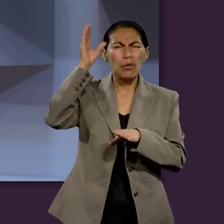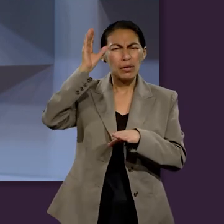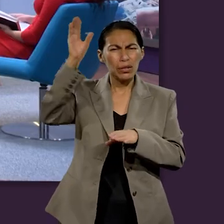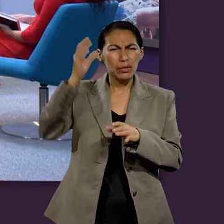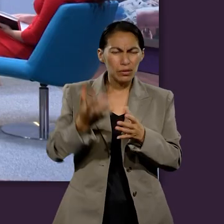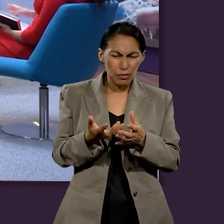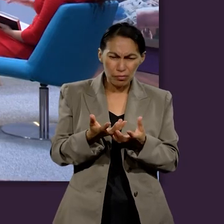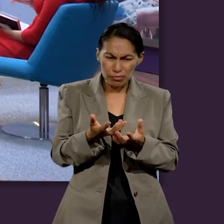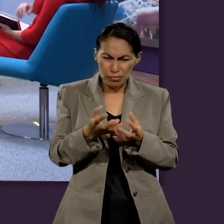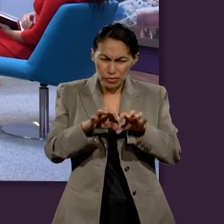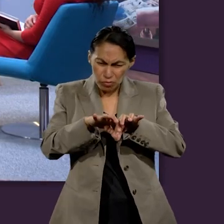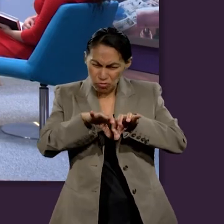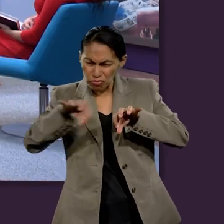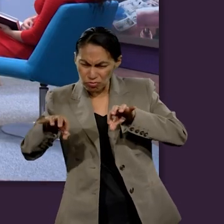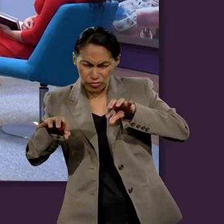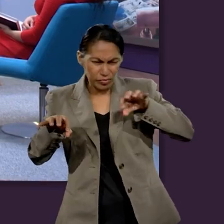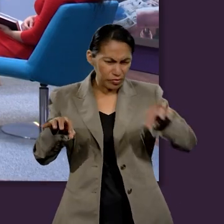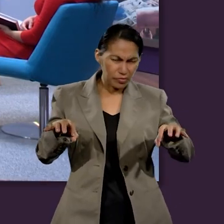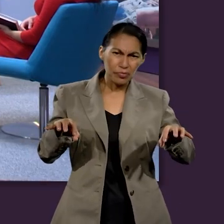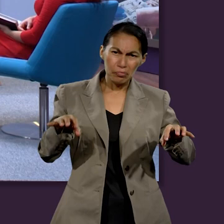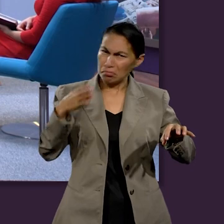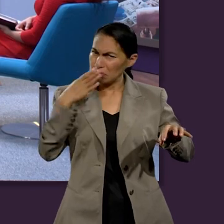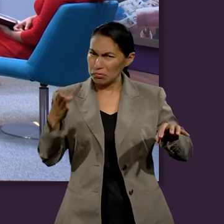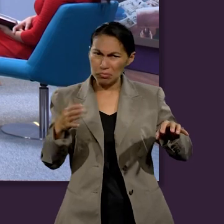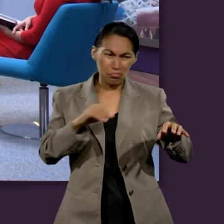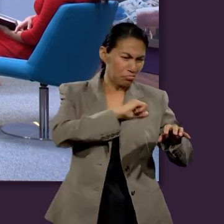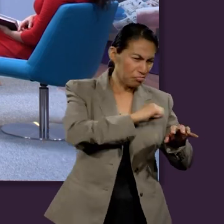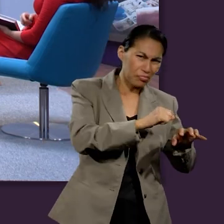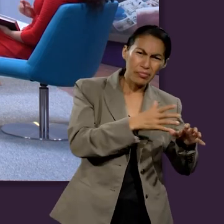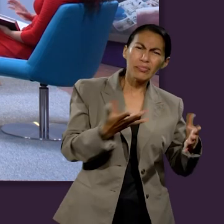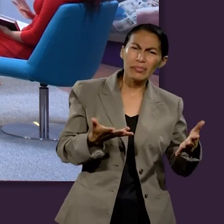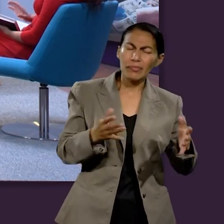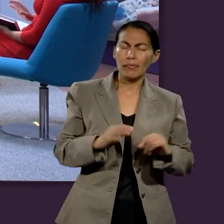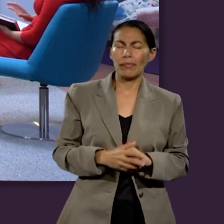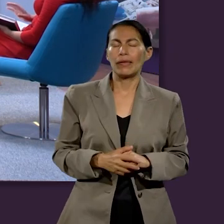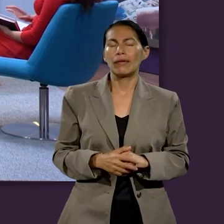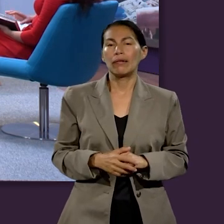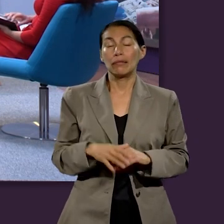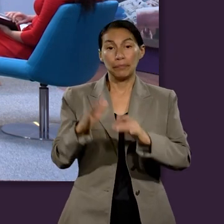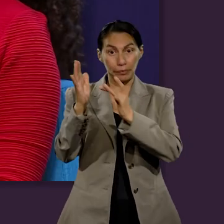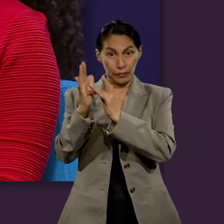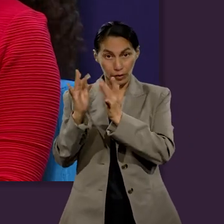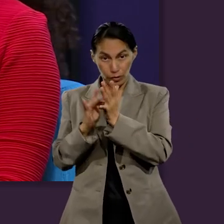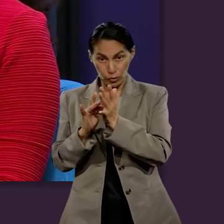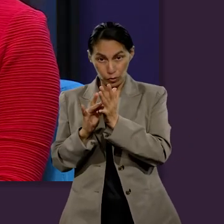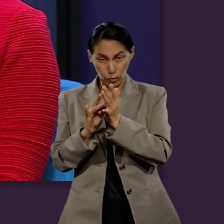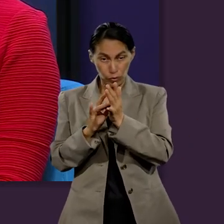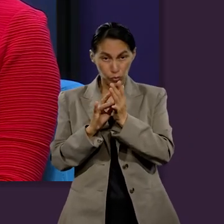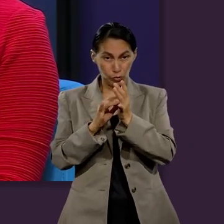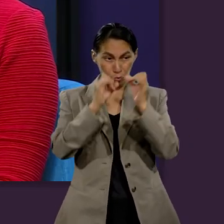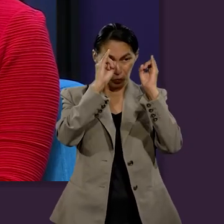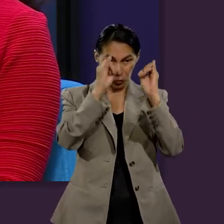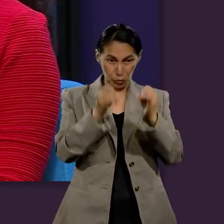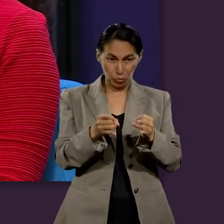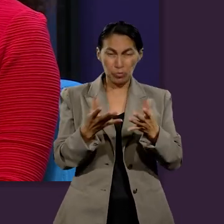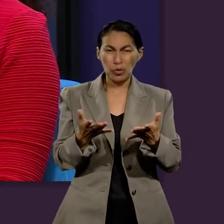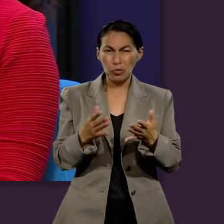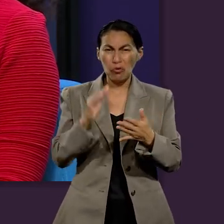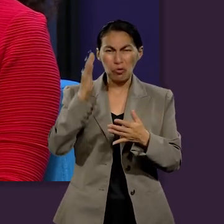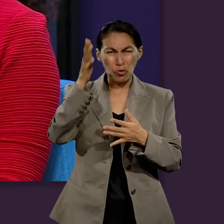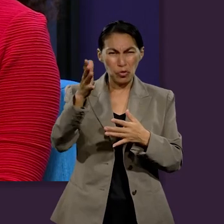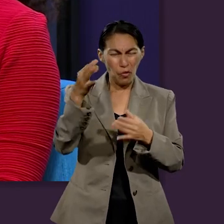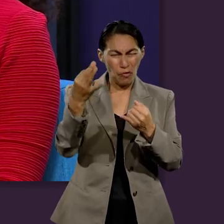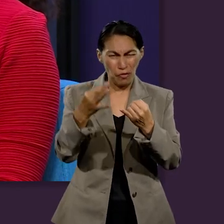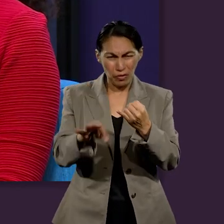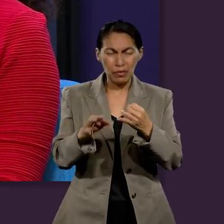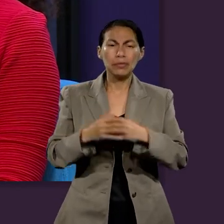conceptos de condenación y de vindicación en el juicio final? Jesús utilizó una ilustración del tiempo